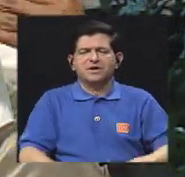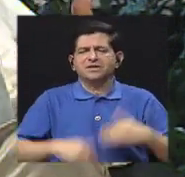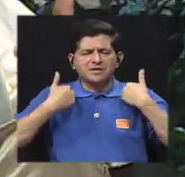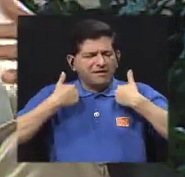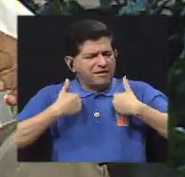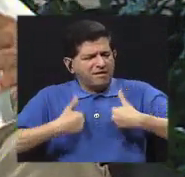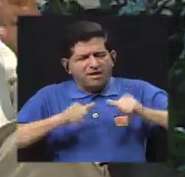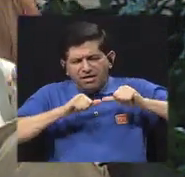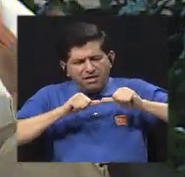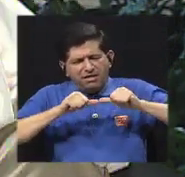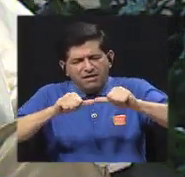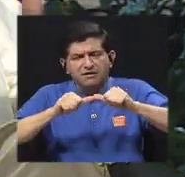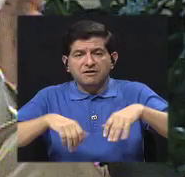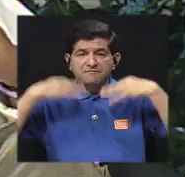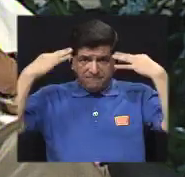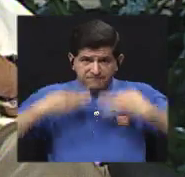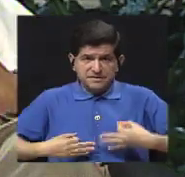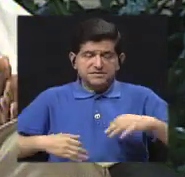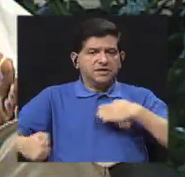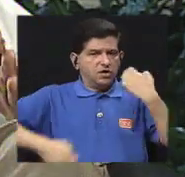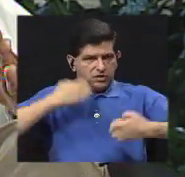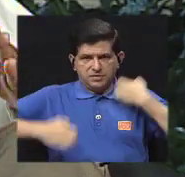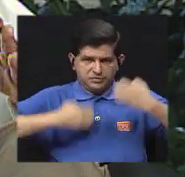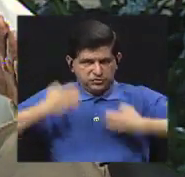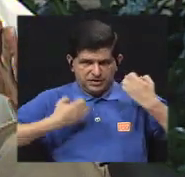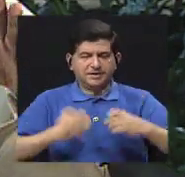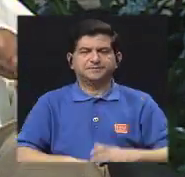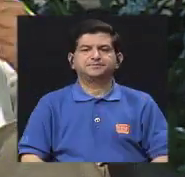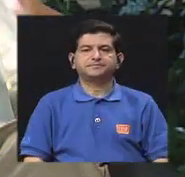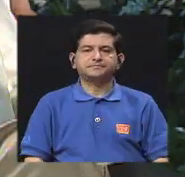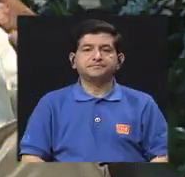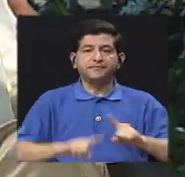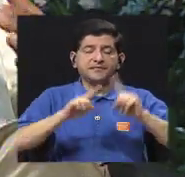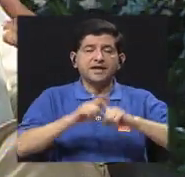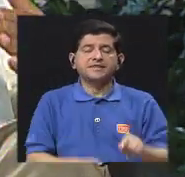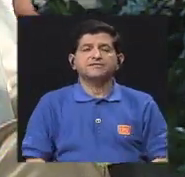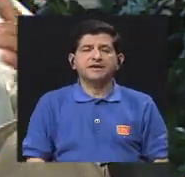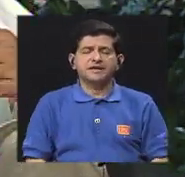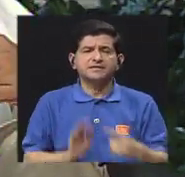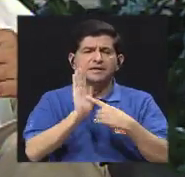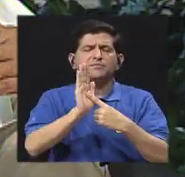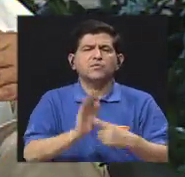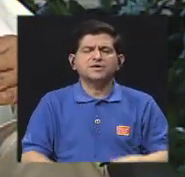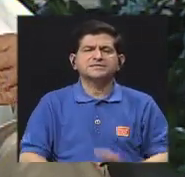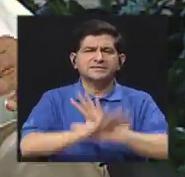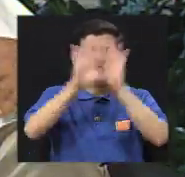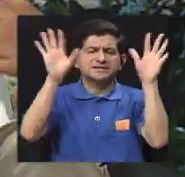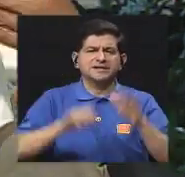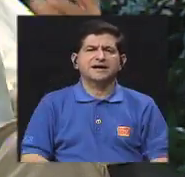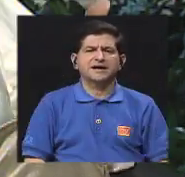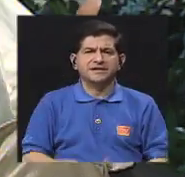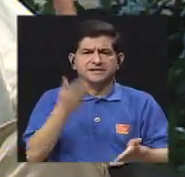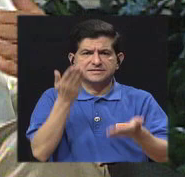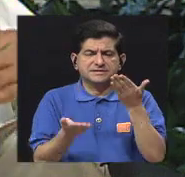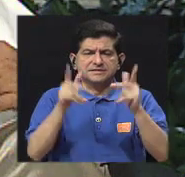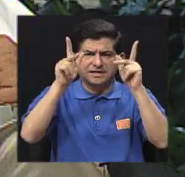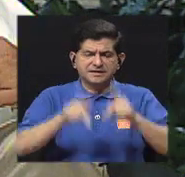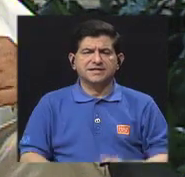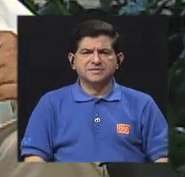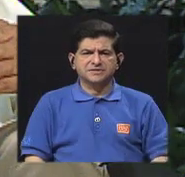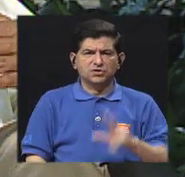agotamiento crónico, tanto física como emocionalmente. Y hay señales muy típicas, como despersonalización,